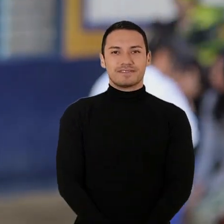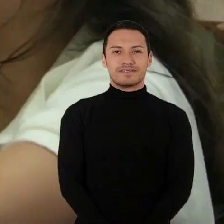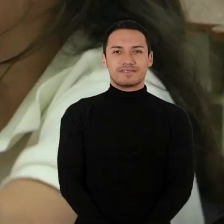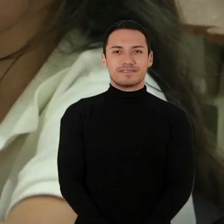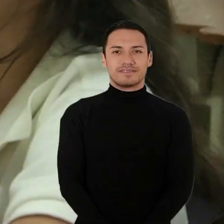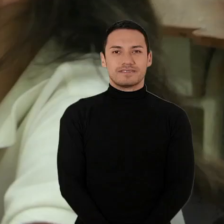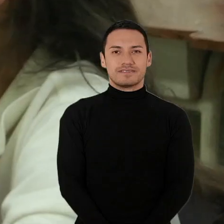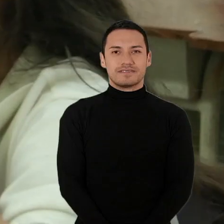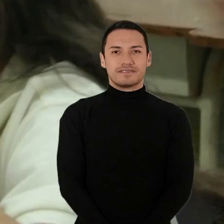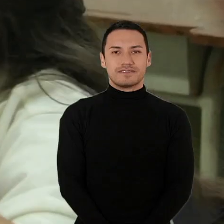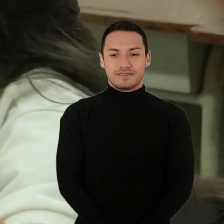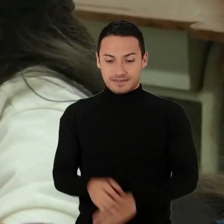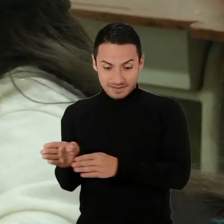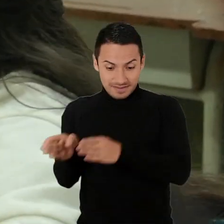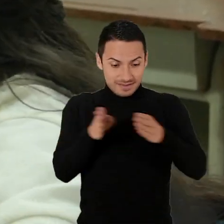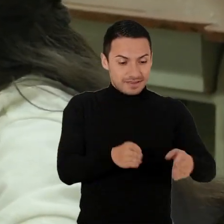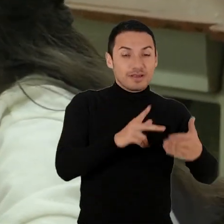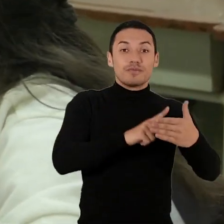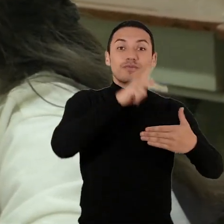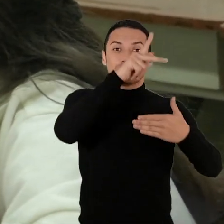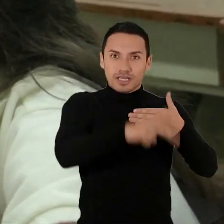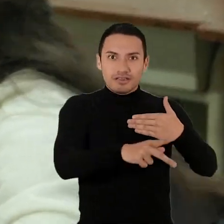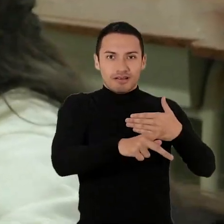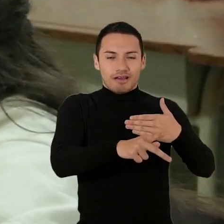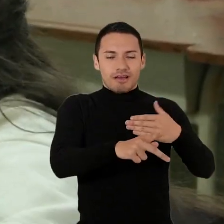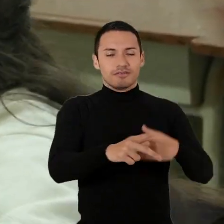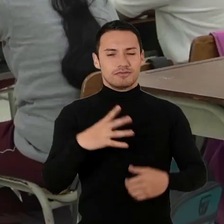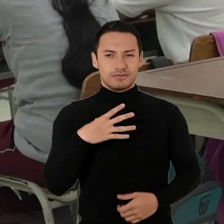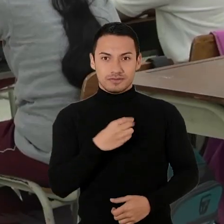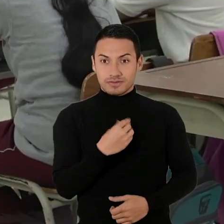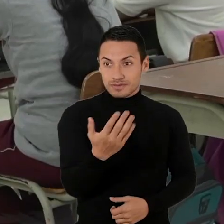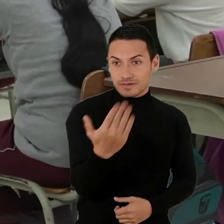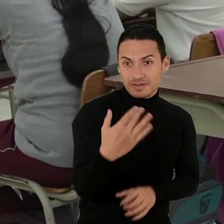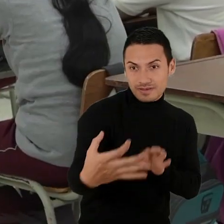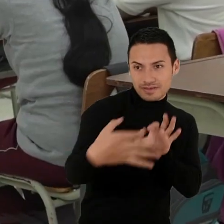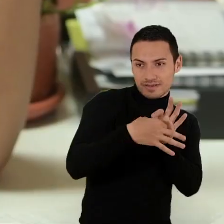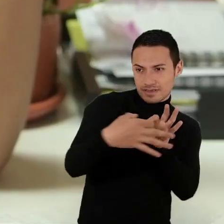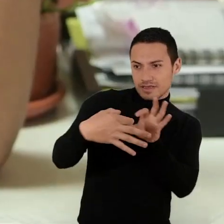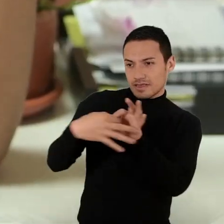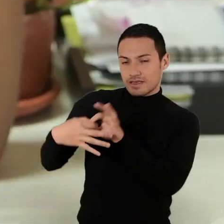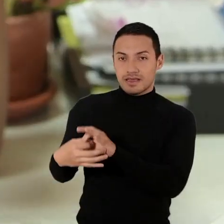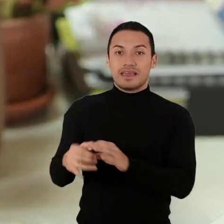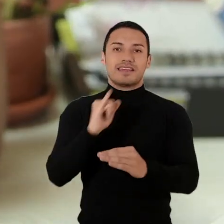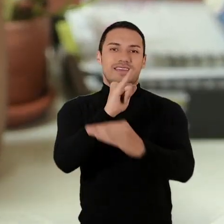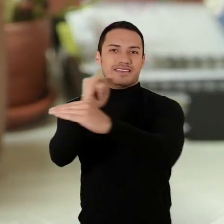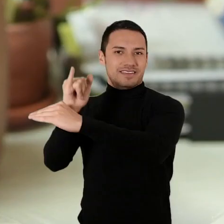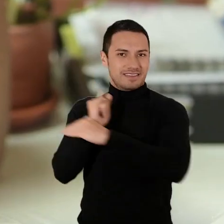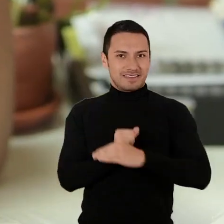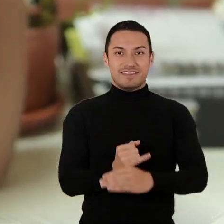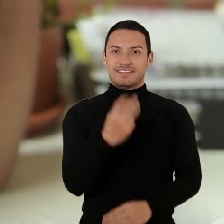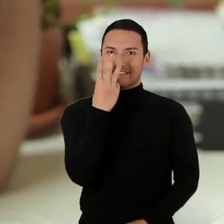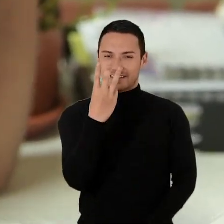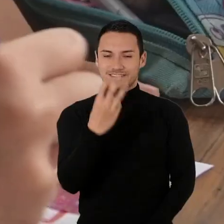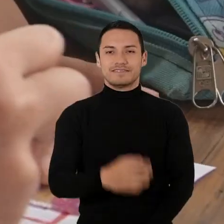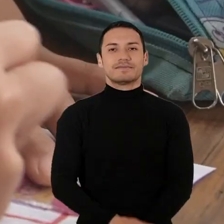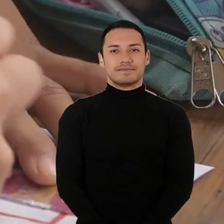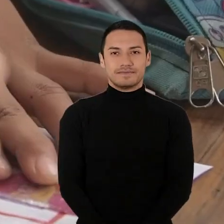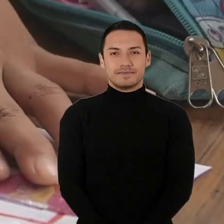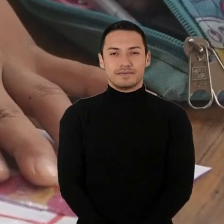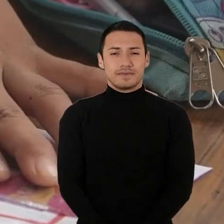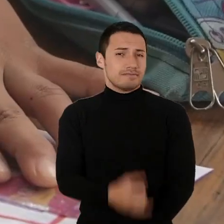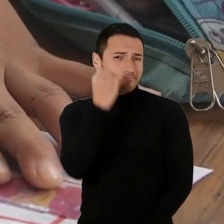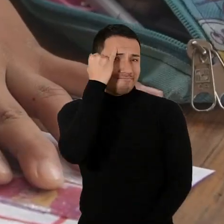juntas En esta etapa ya del proyecto donde seguimos aunando esfuerzos y nos unimos tres instituciones